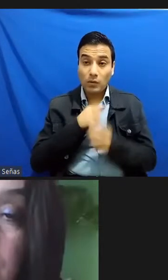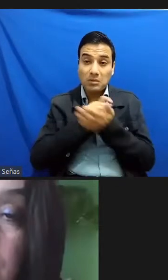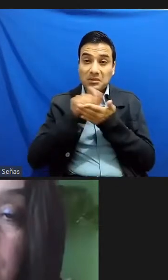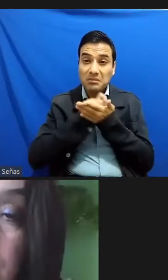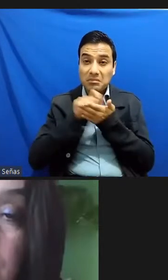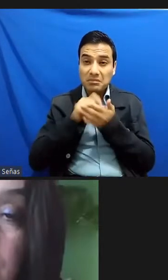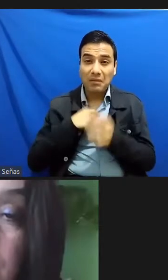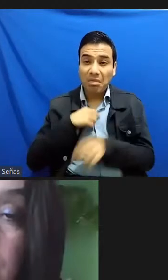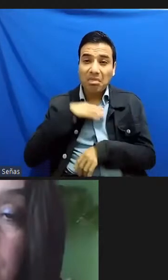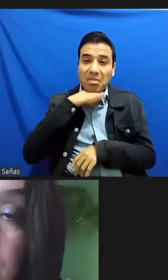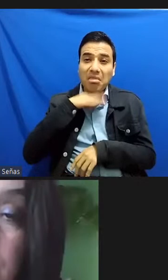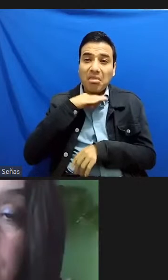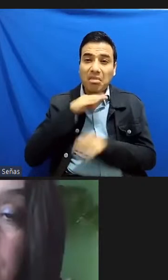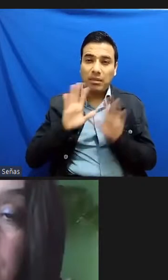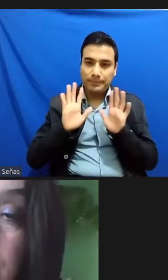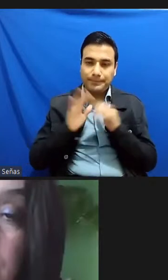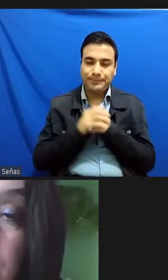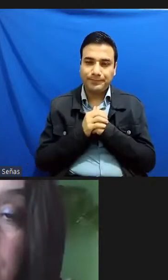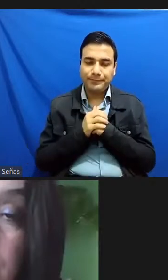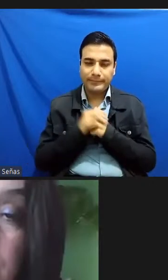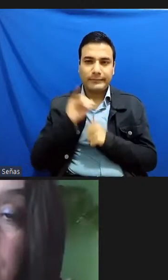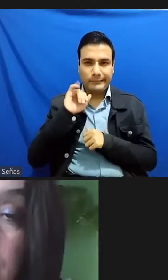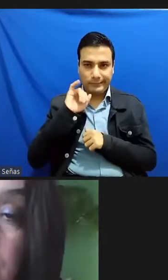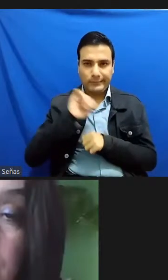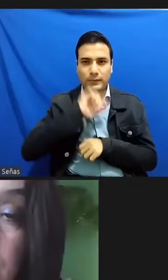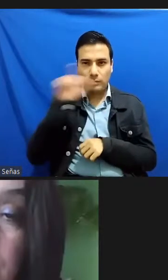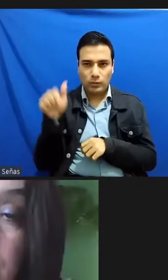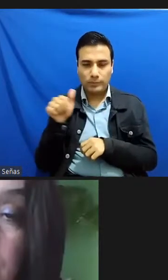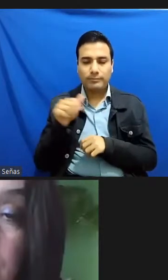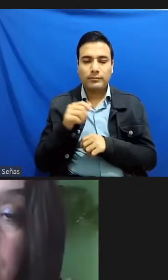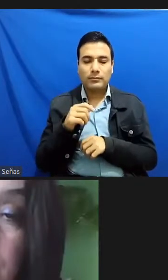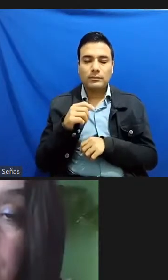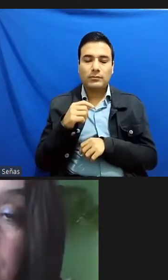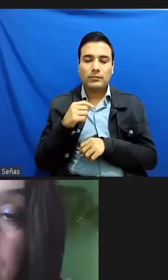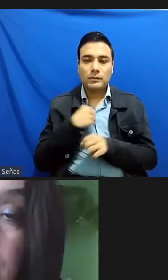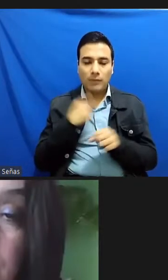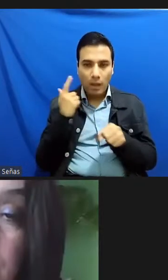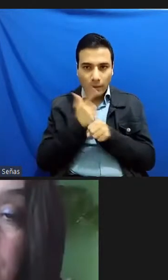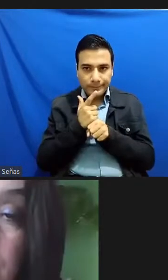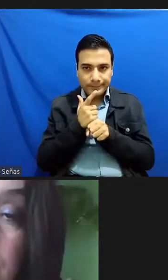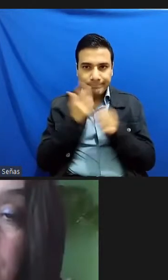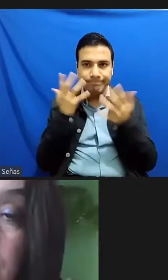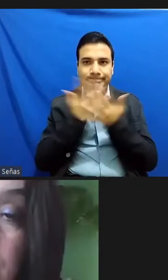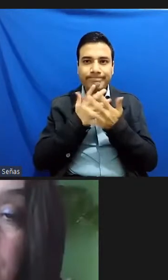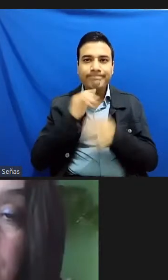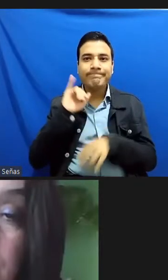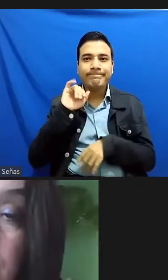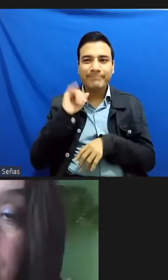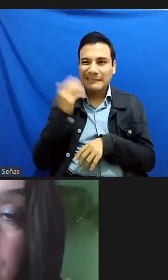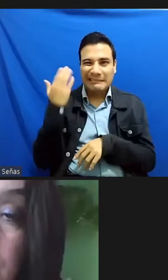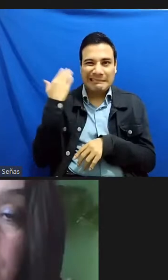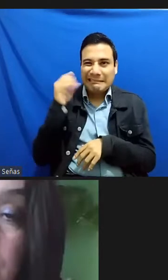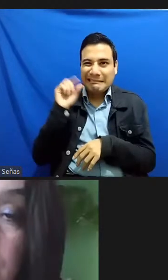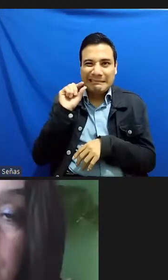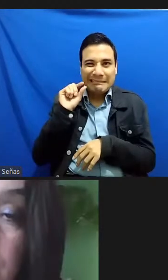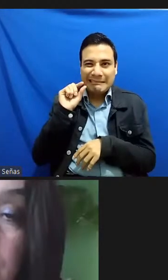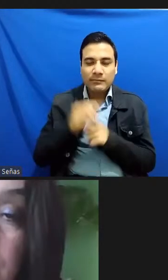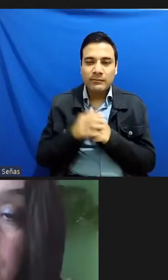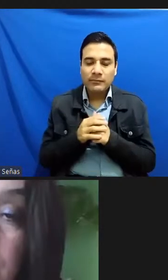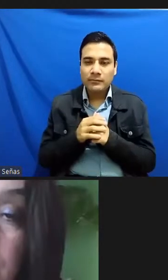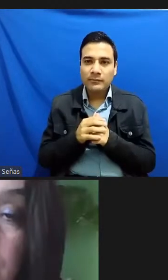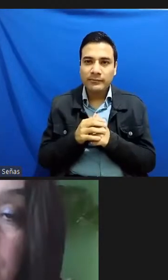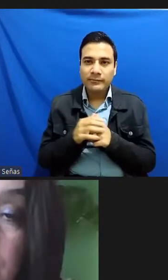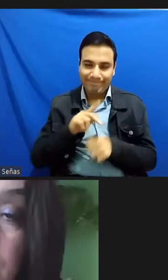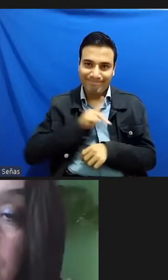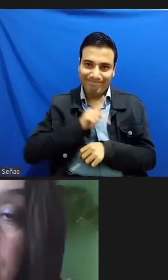actividades cotidianas pero me di cuenta después del tiempo ¿no? este recién hace muy poco sobre todo con la muerte de